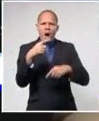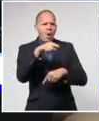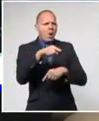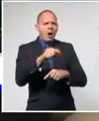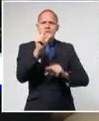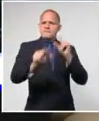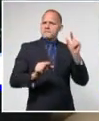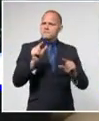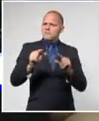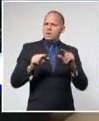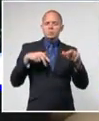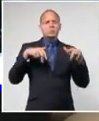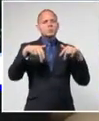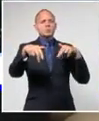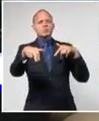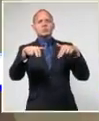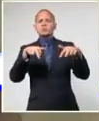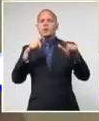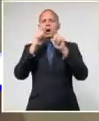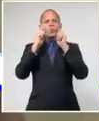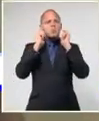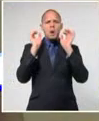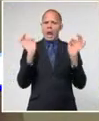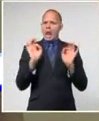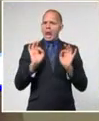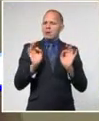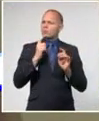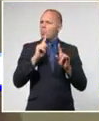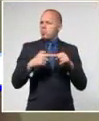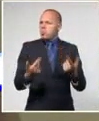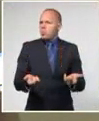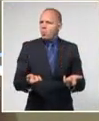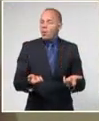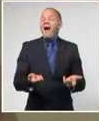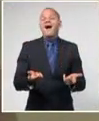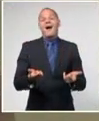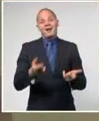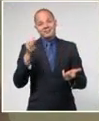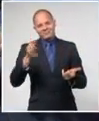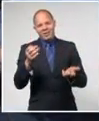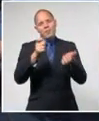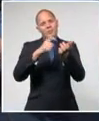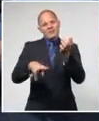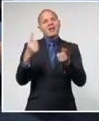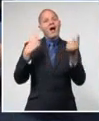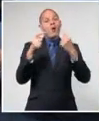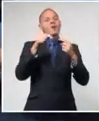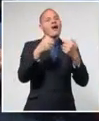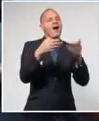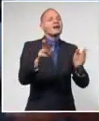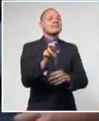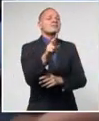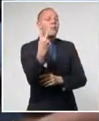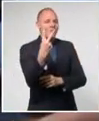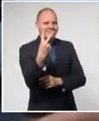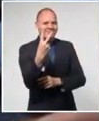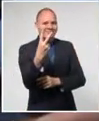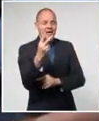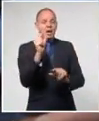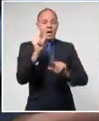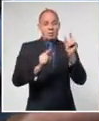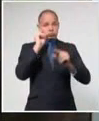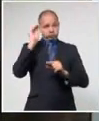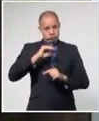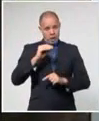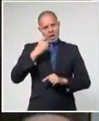establecidas en la segunda fase OSCOVID. Claro, solo en zonas sin concentración de personas, porque es obligatorio